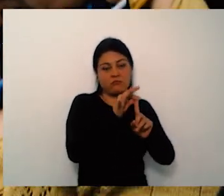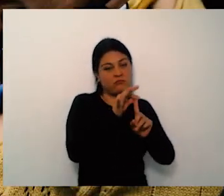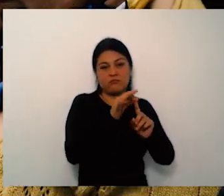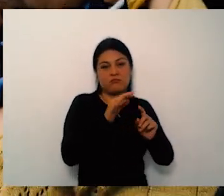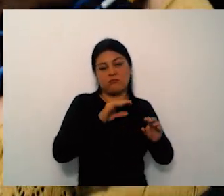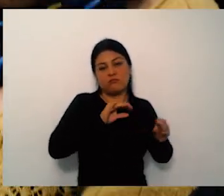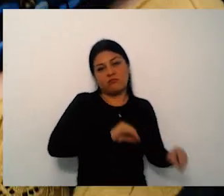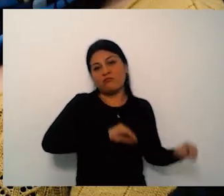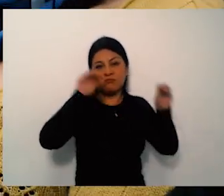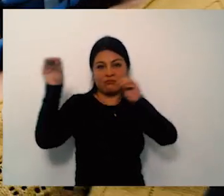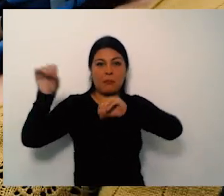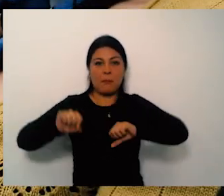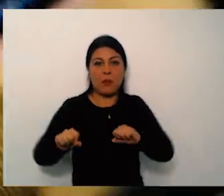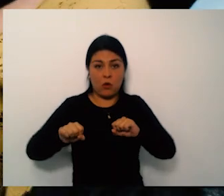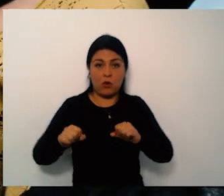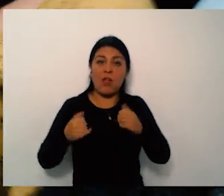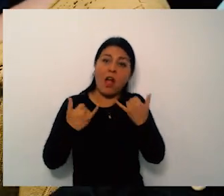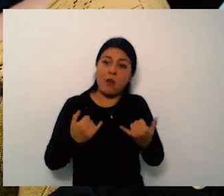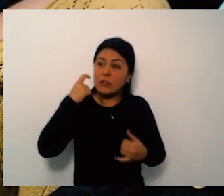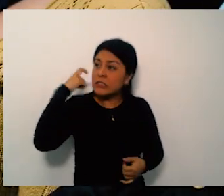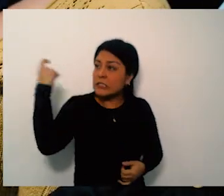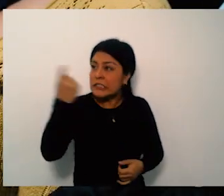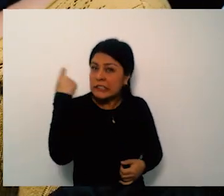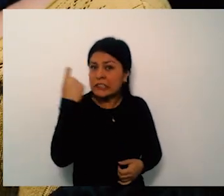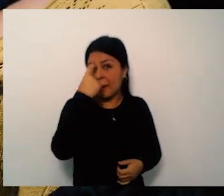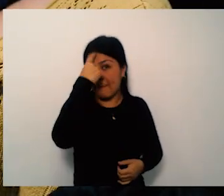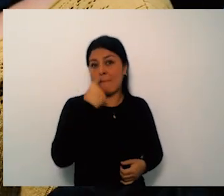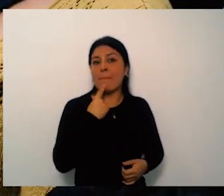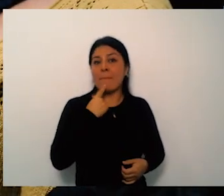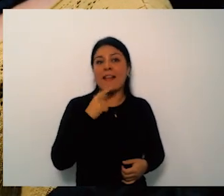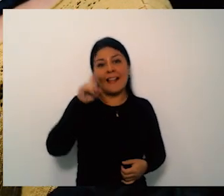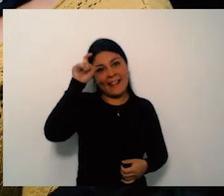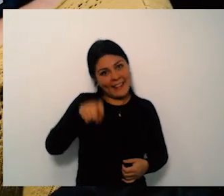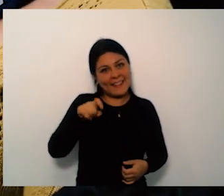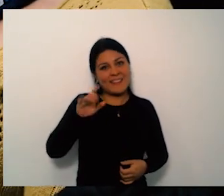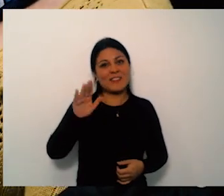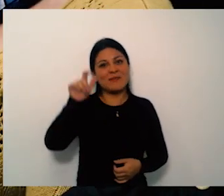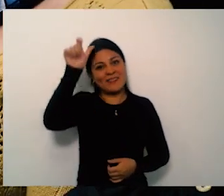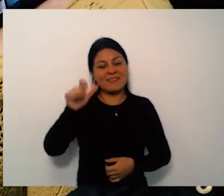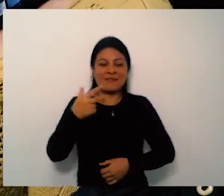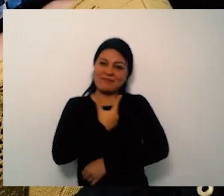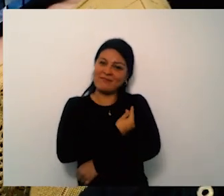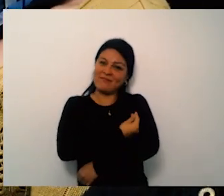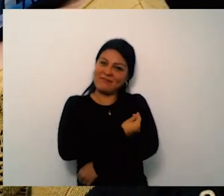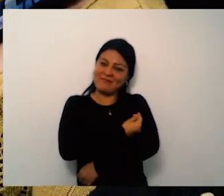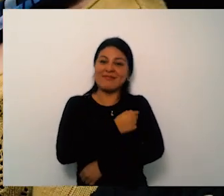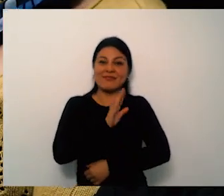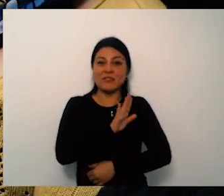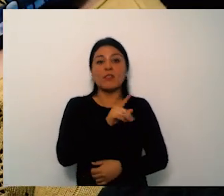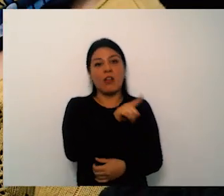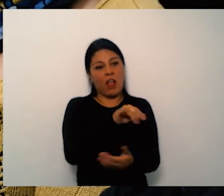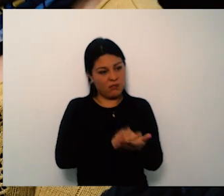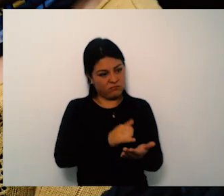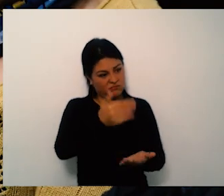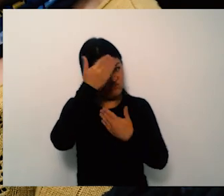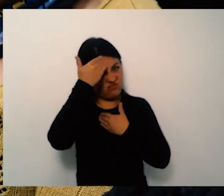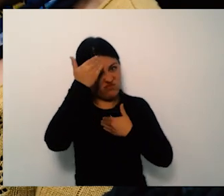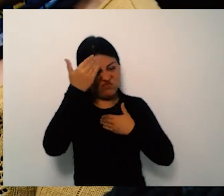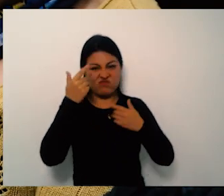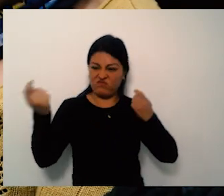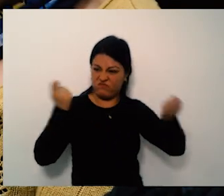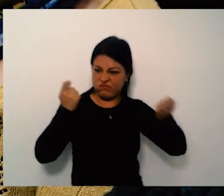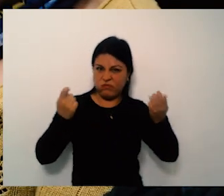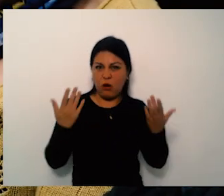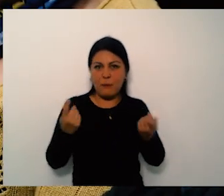duramos allí esperando que construyan esa obra y fueron precisamente la alcaldesa que tomó la decisión política de invertir